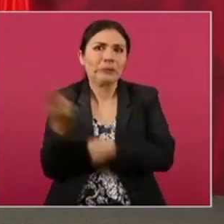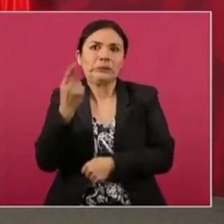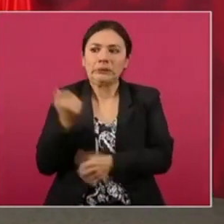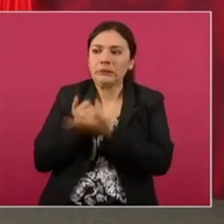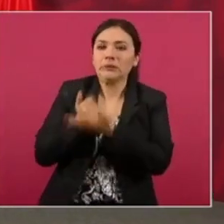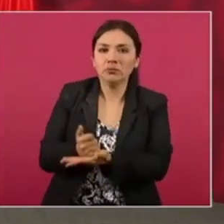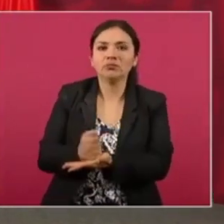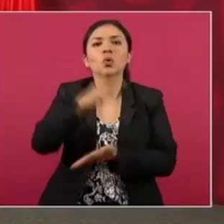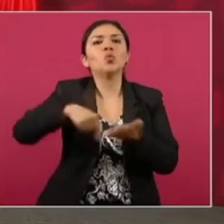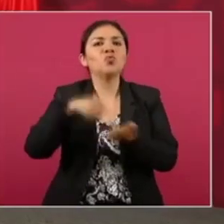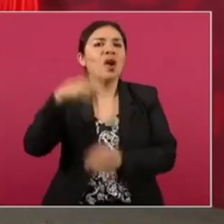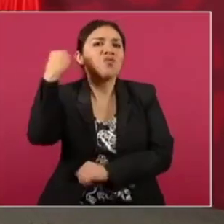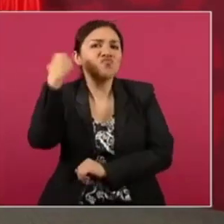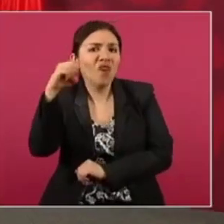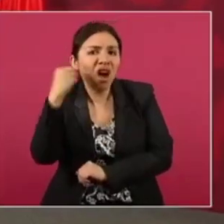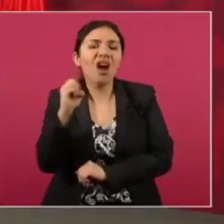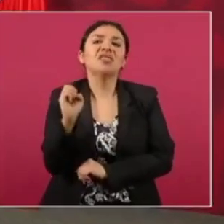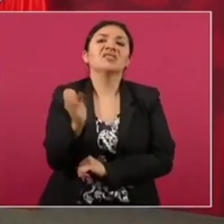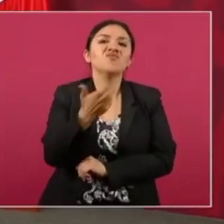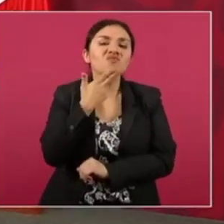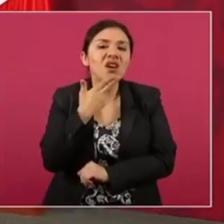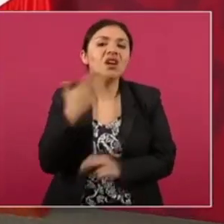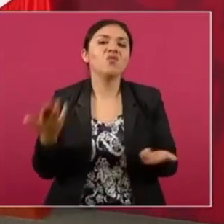en Oaxaca, en Chihuahua,